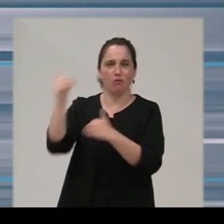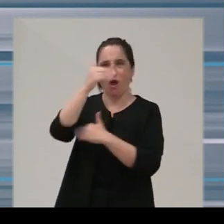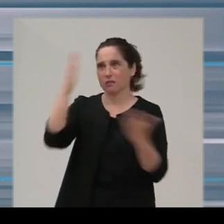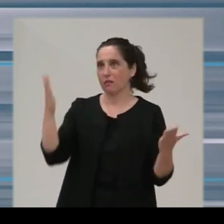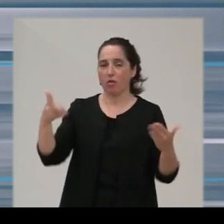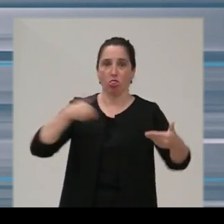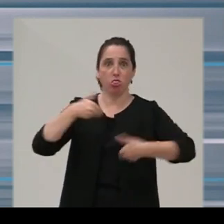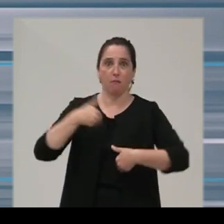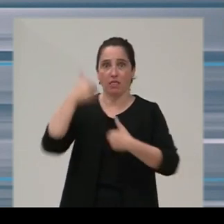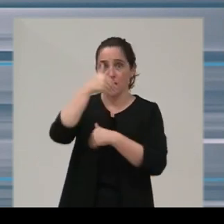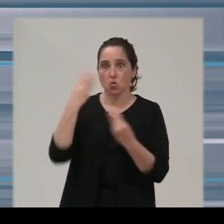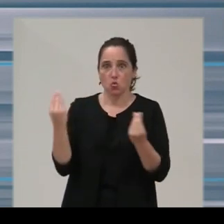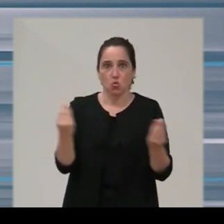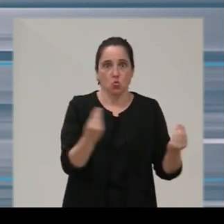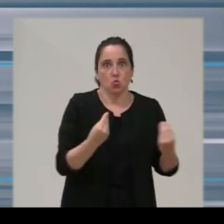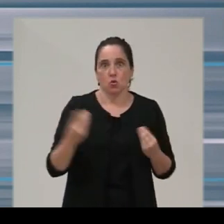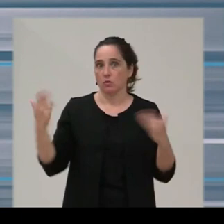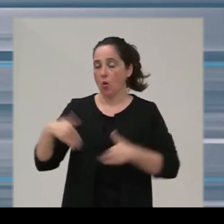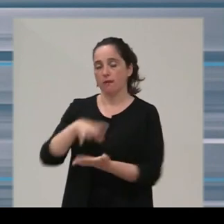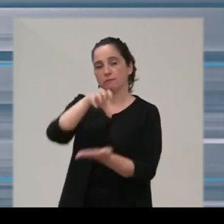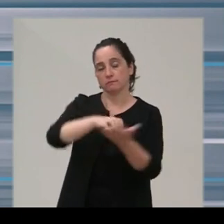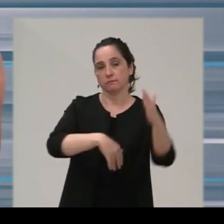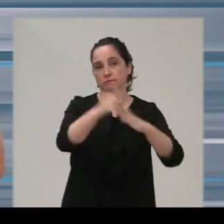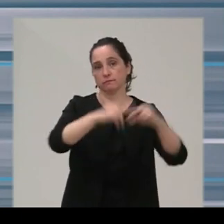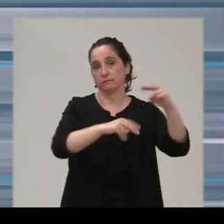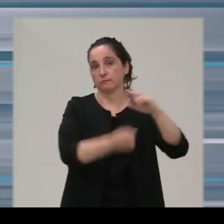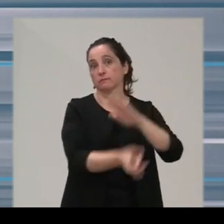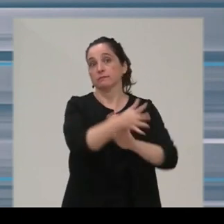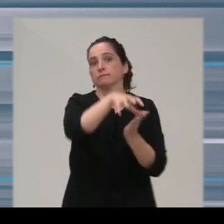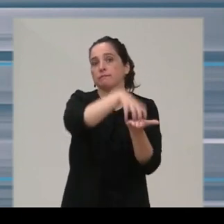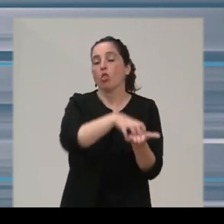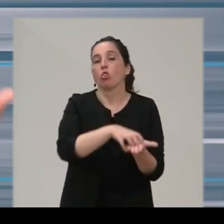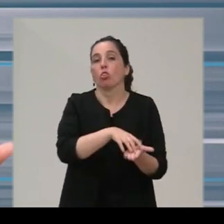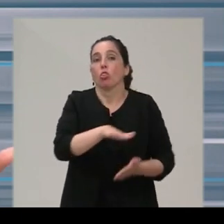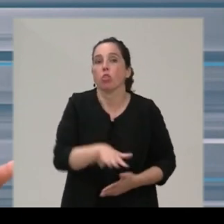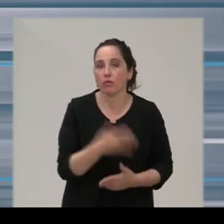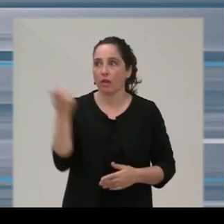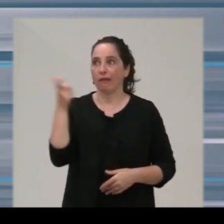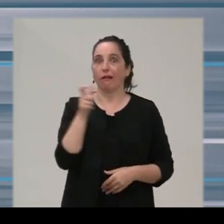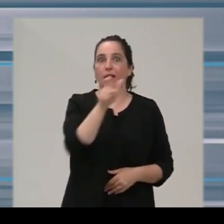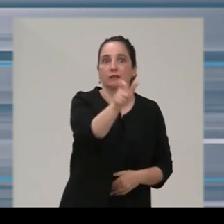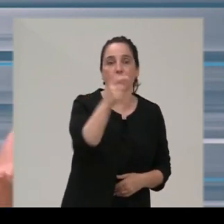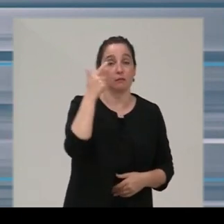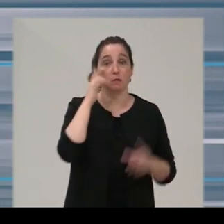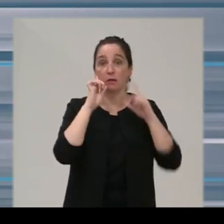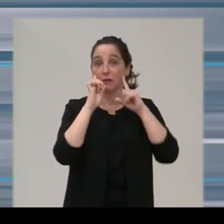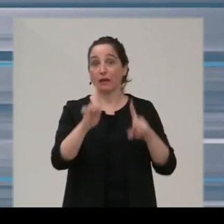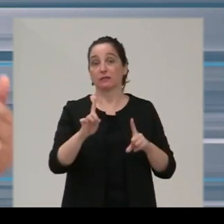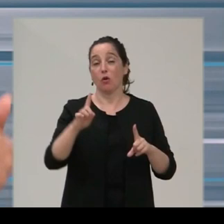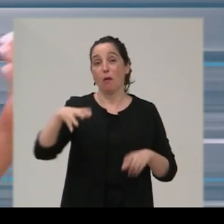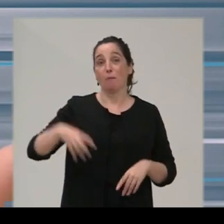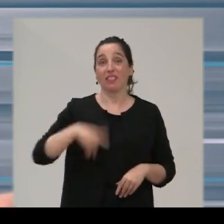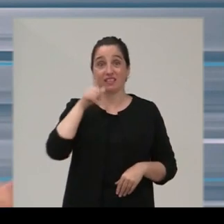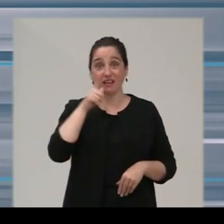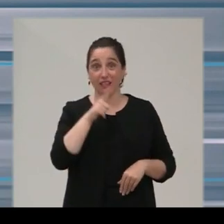la demanda de atención de las familias. Lo haremos con la fórmula y la cuantía que, como en el caso del Princesa Leticia,